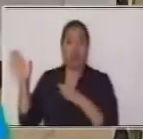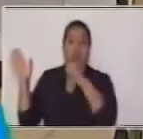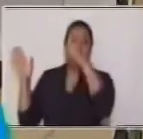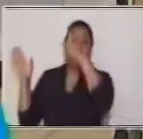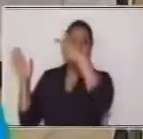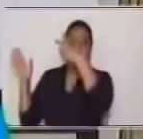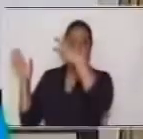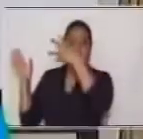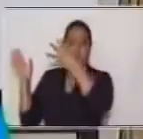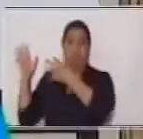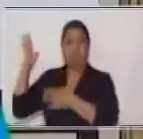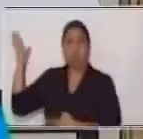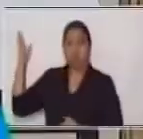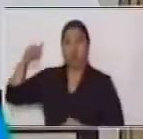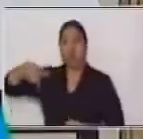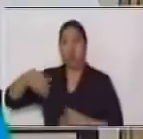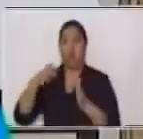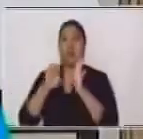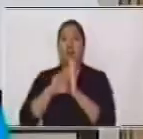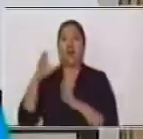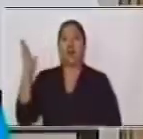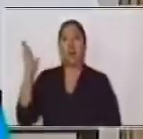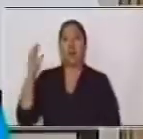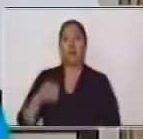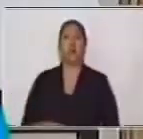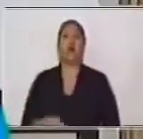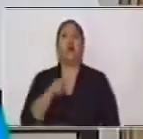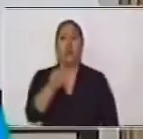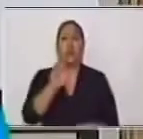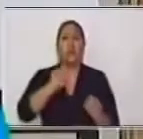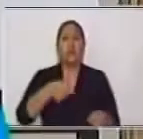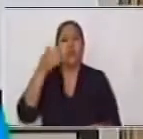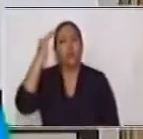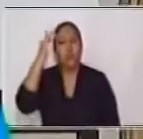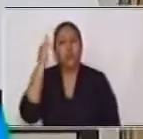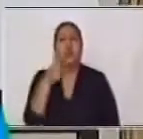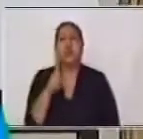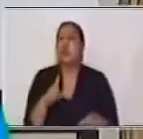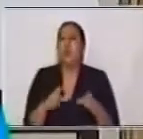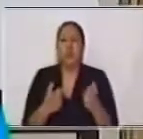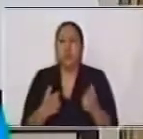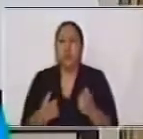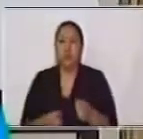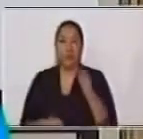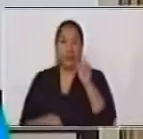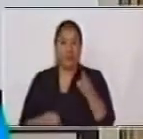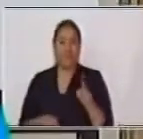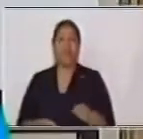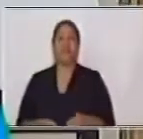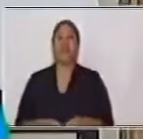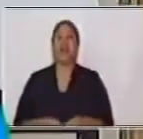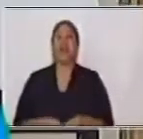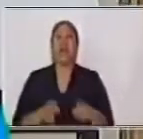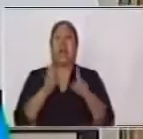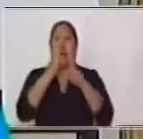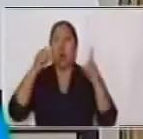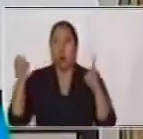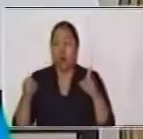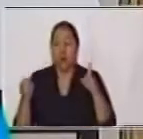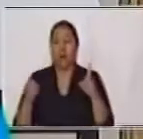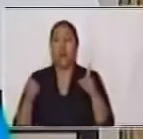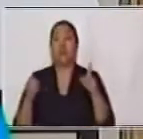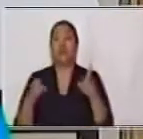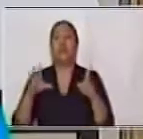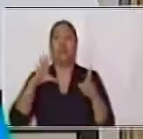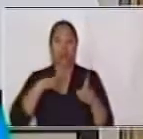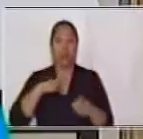yuxtapuestas, como te repito, las vas a identificar fácilmente porque encierran una idea, pero están separadas por